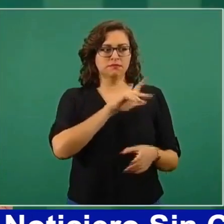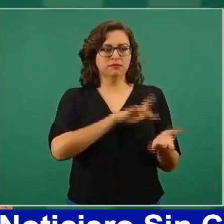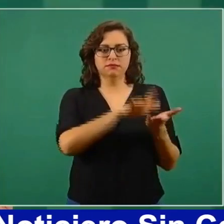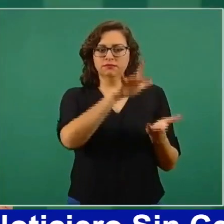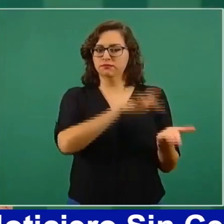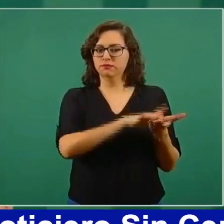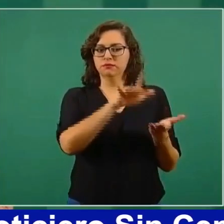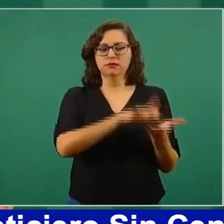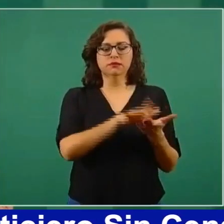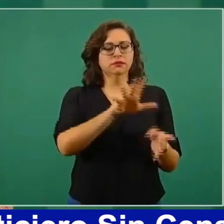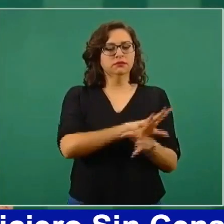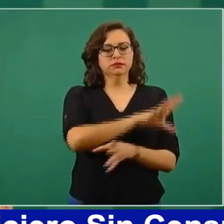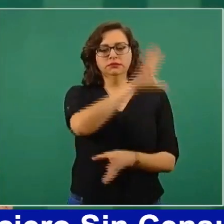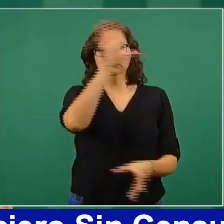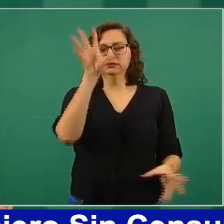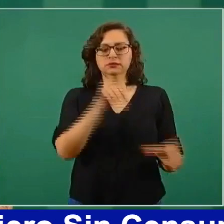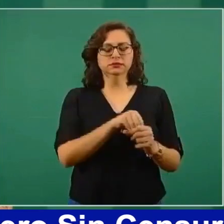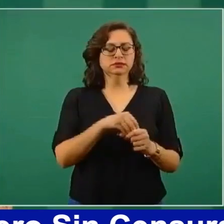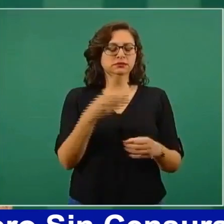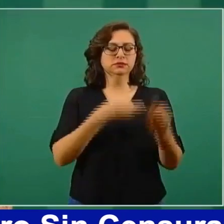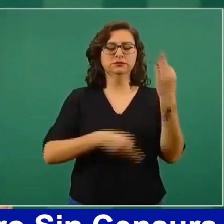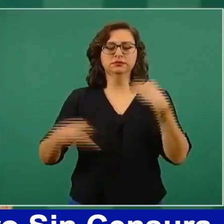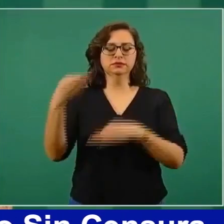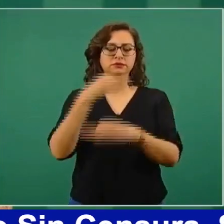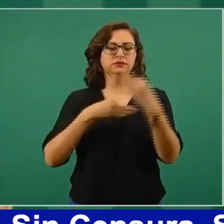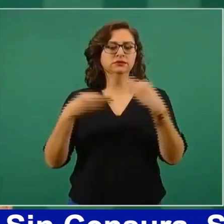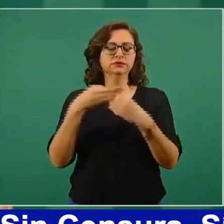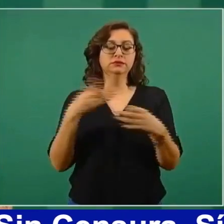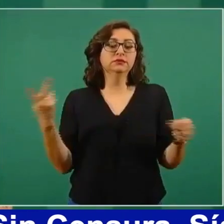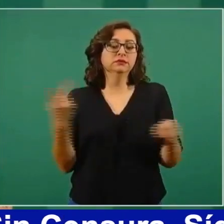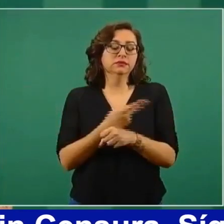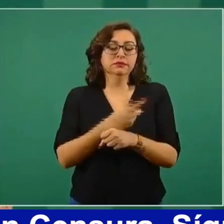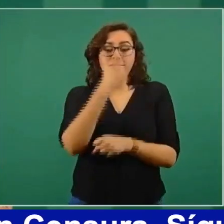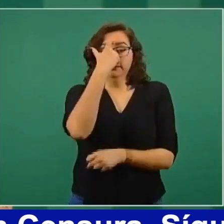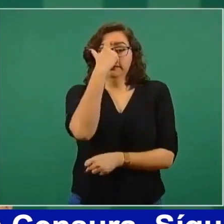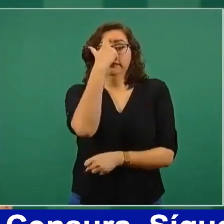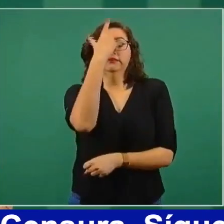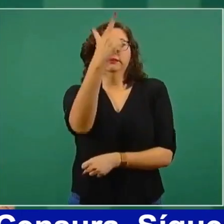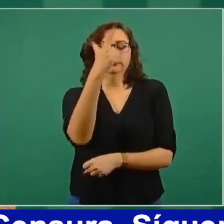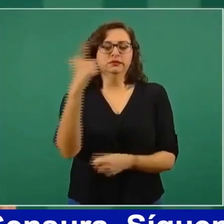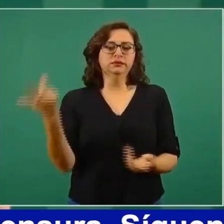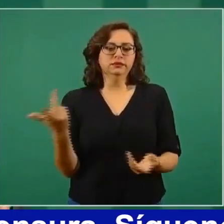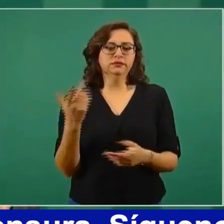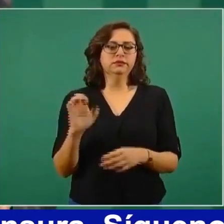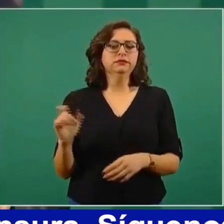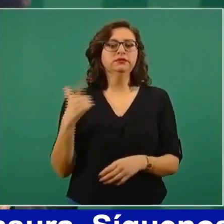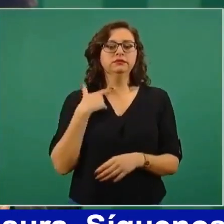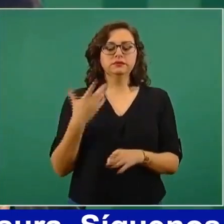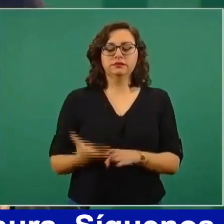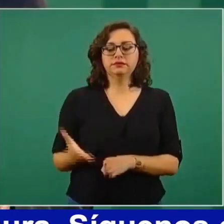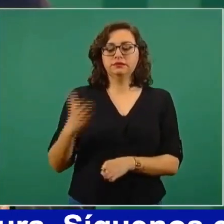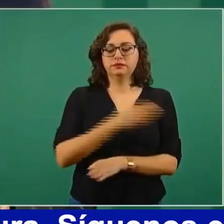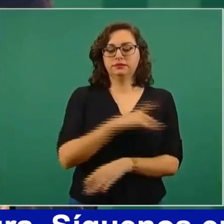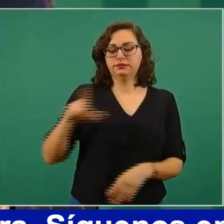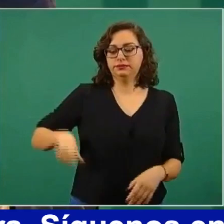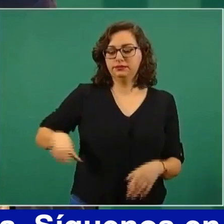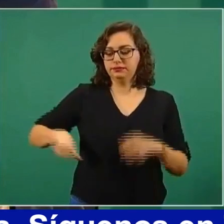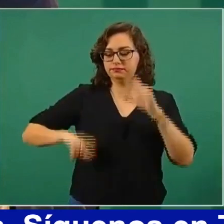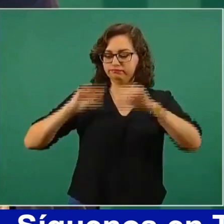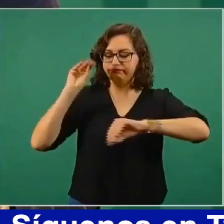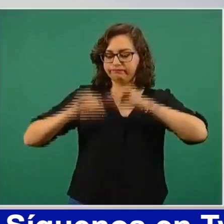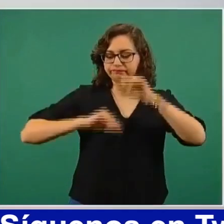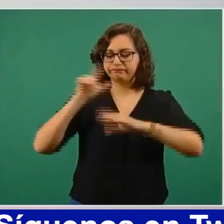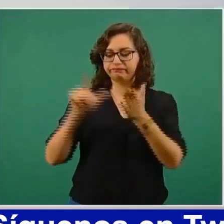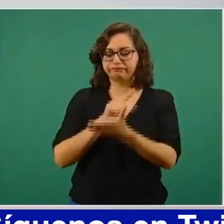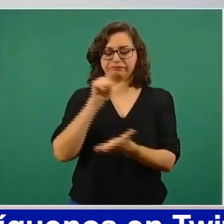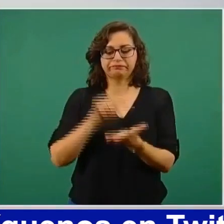esa región. Voy a ir para allá. Pero la presa no se va a construir porque